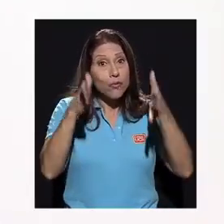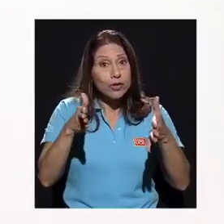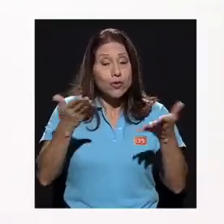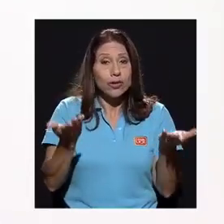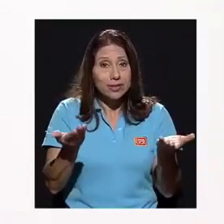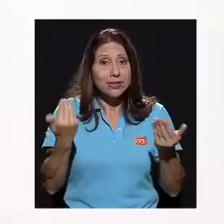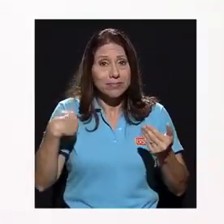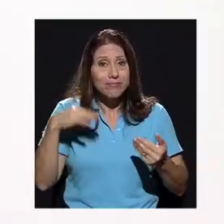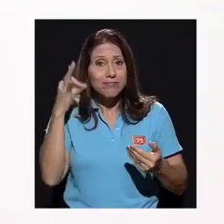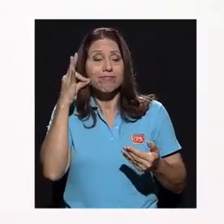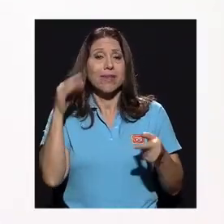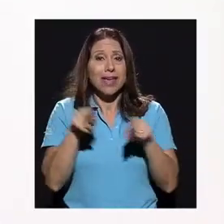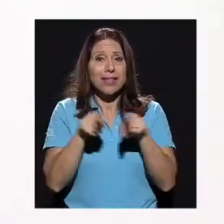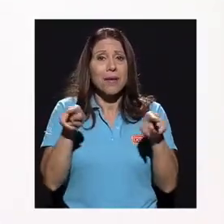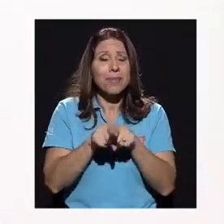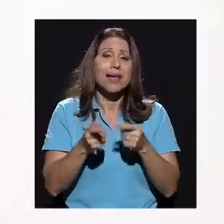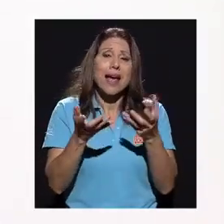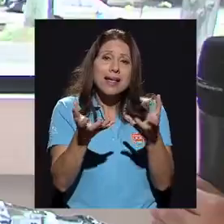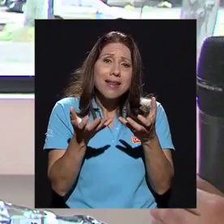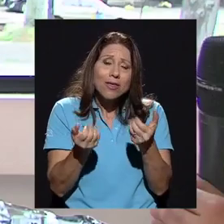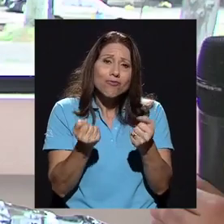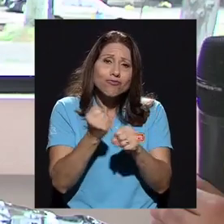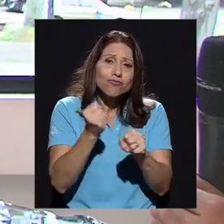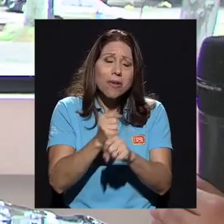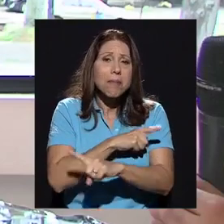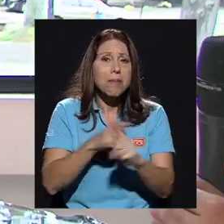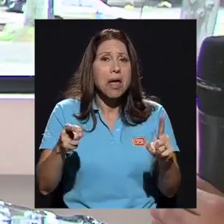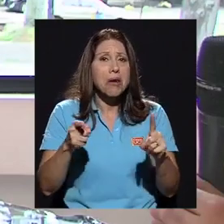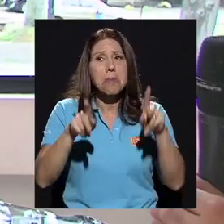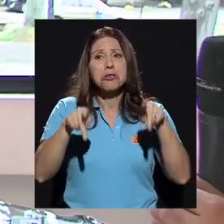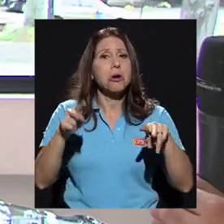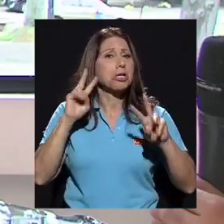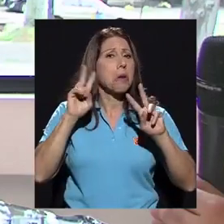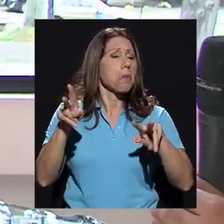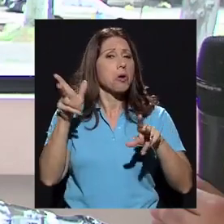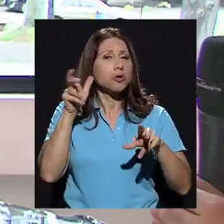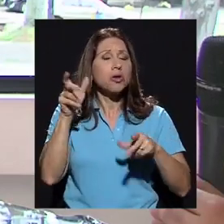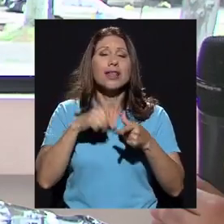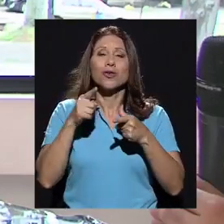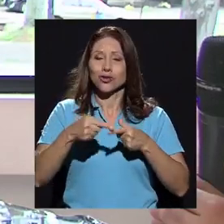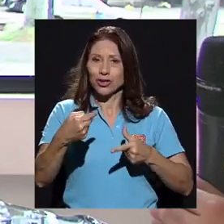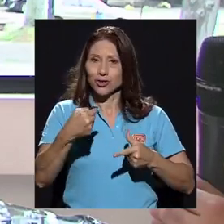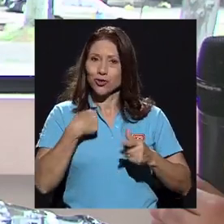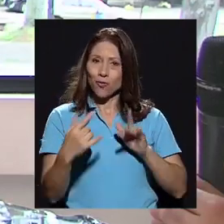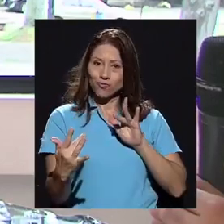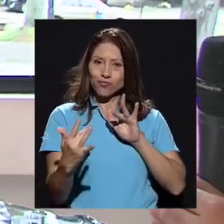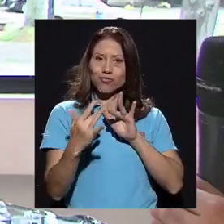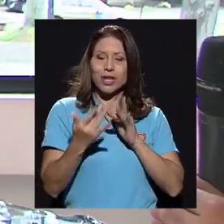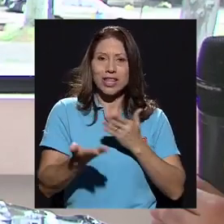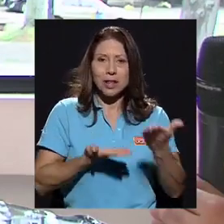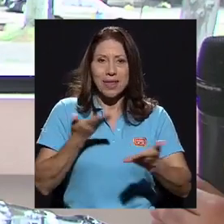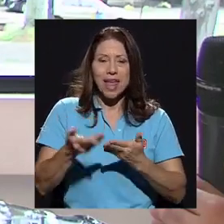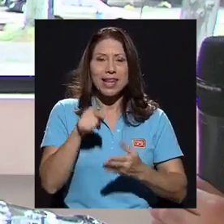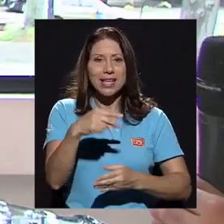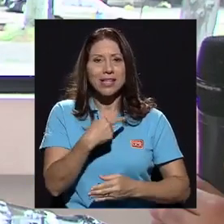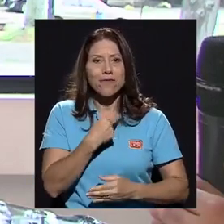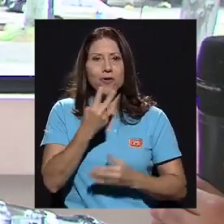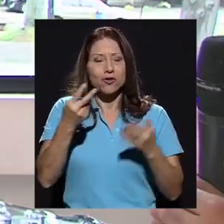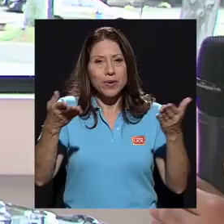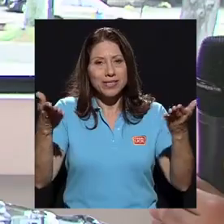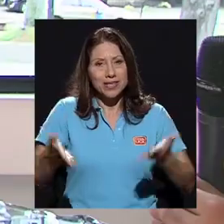y profesoras que también han tenido y han querido aportar pero no han sido escuchados. Así que yo voy a ser esa intermediaria y esa voz presente